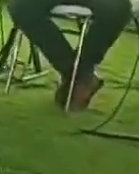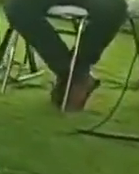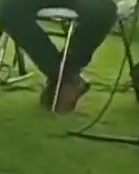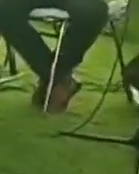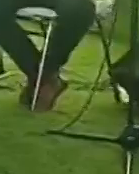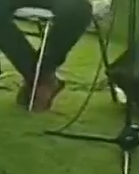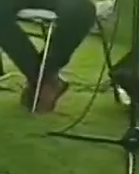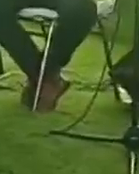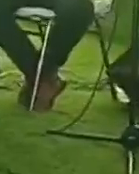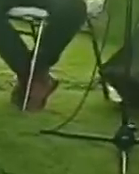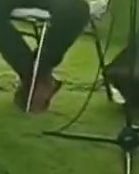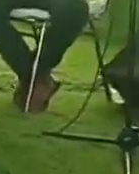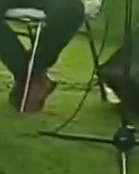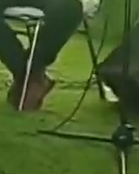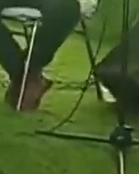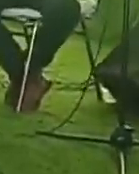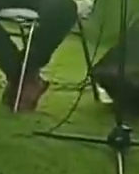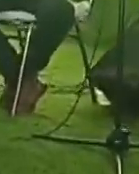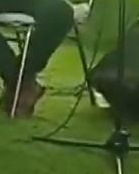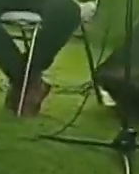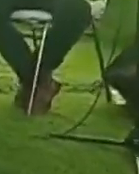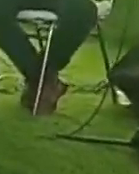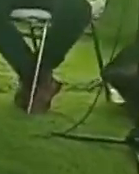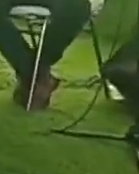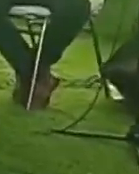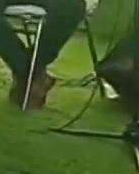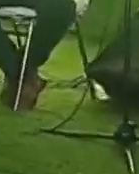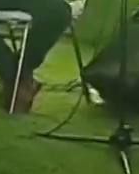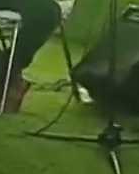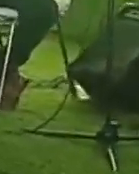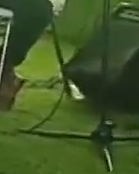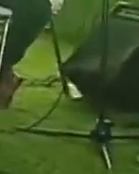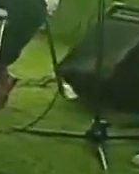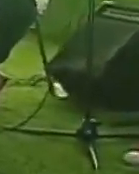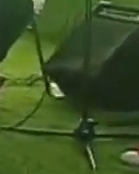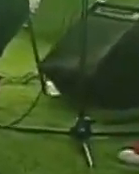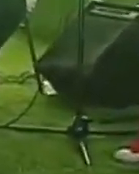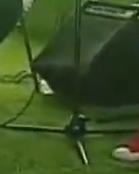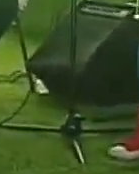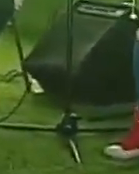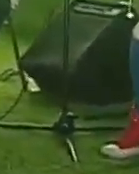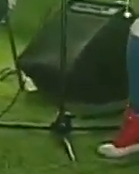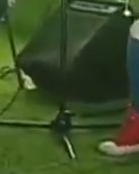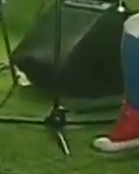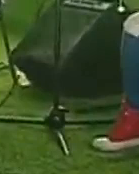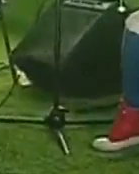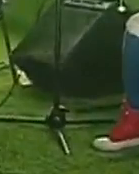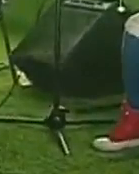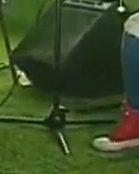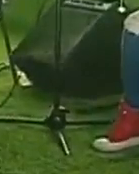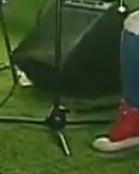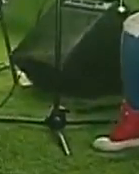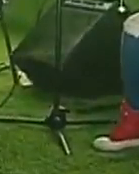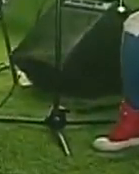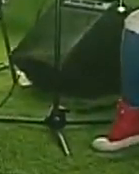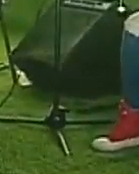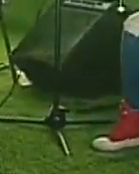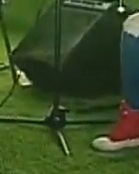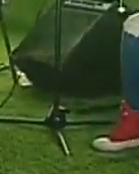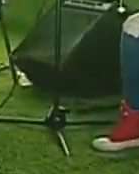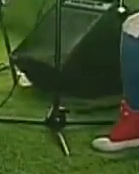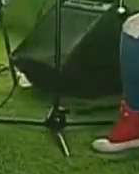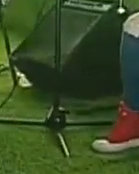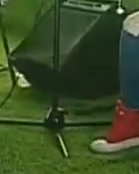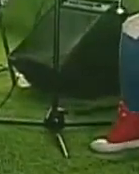protagónica, importante, cuáles son las, proyecciones, también, hacia el año, dos mil, noventa, son alarmantes, es alarmante, la